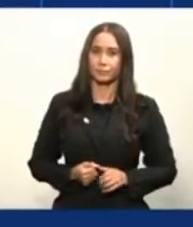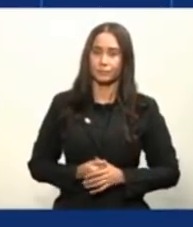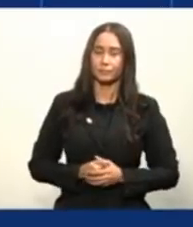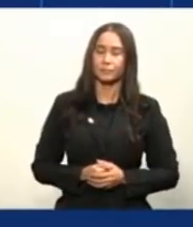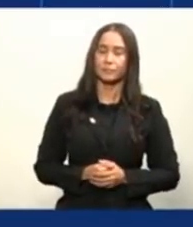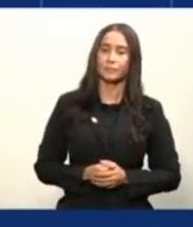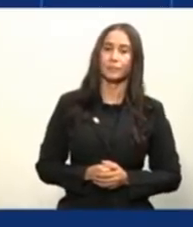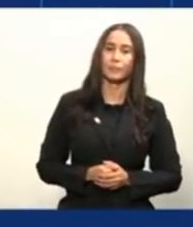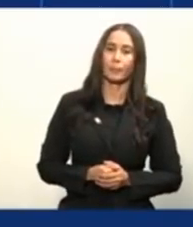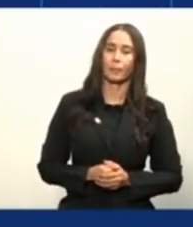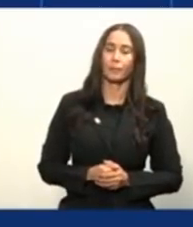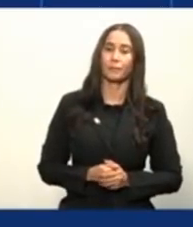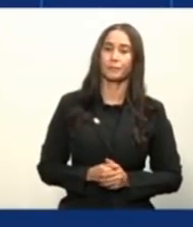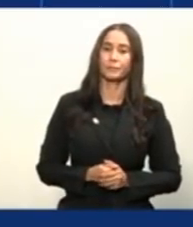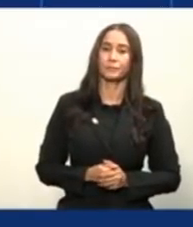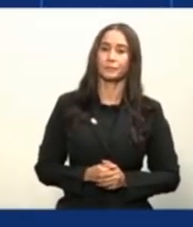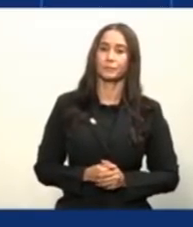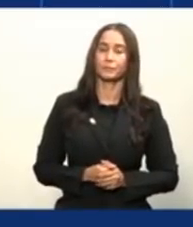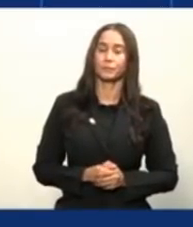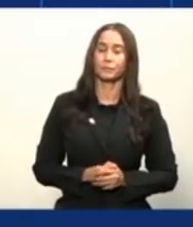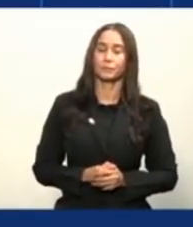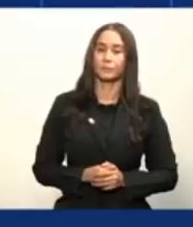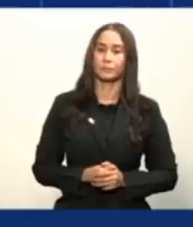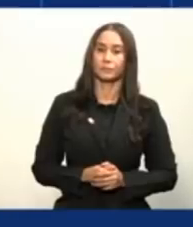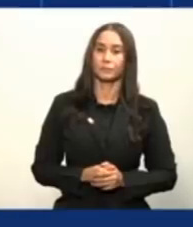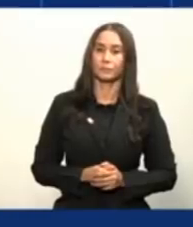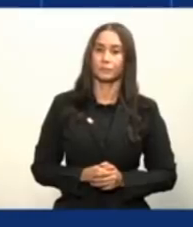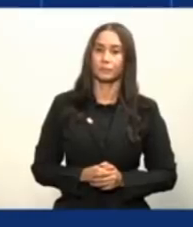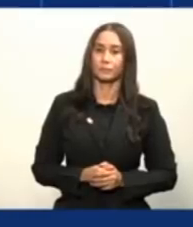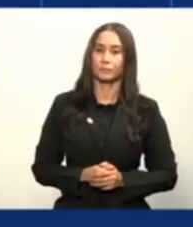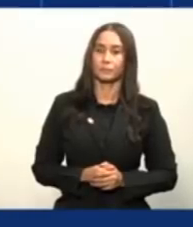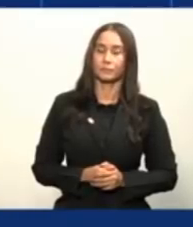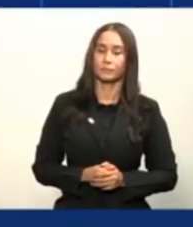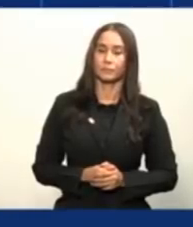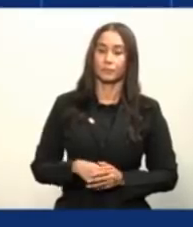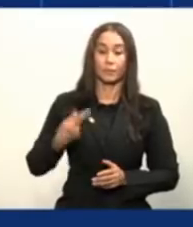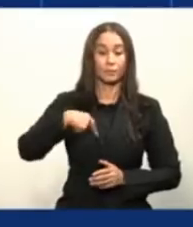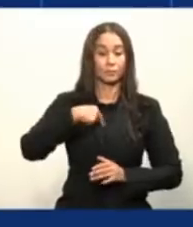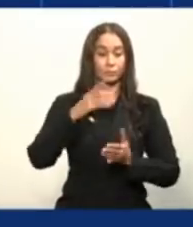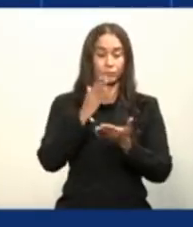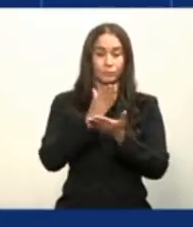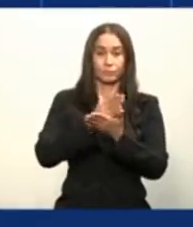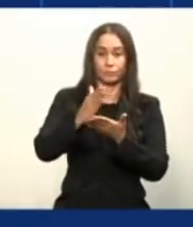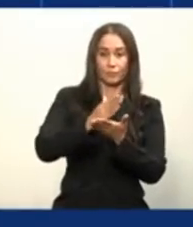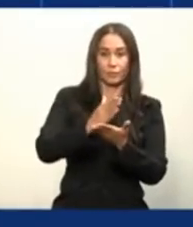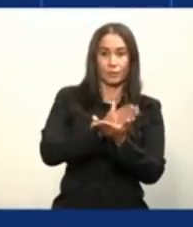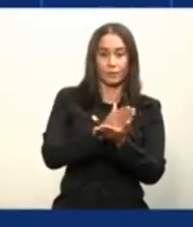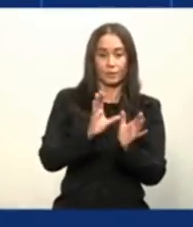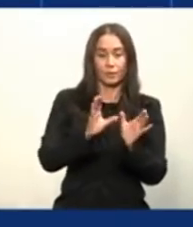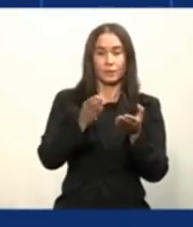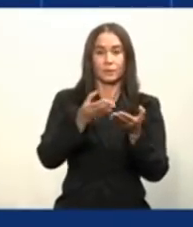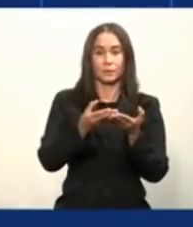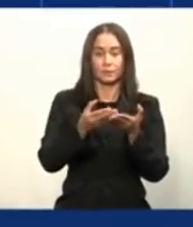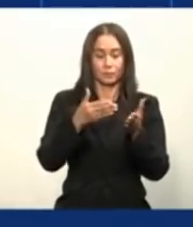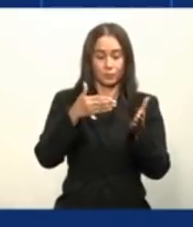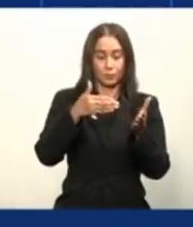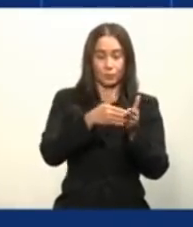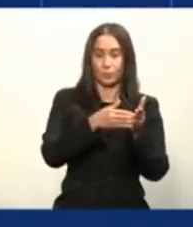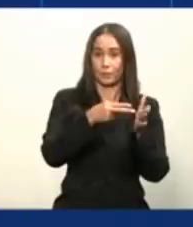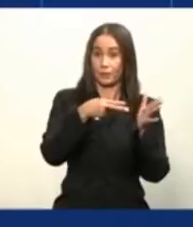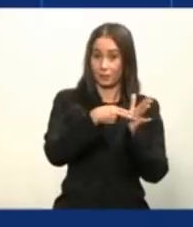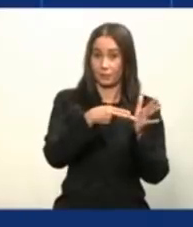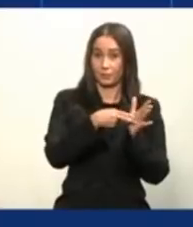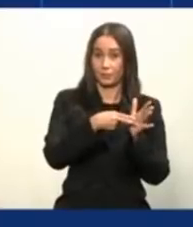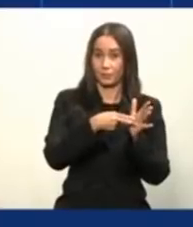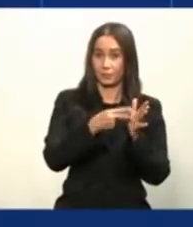Nosotros hemos conformado lo que hemos llamado el centro neurálgico. No